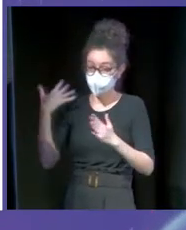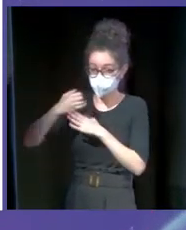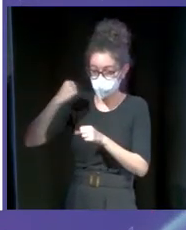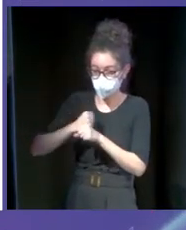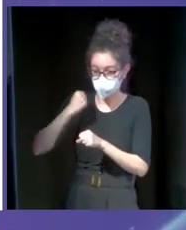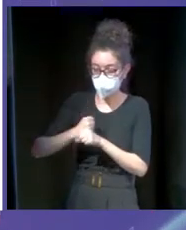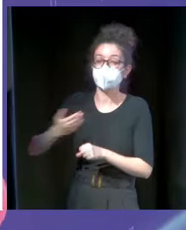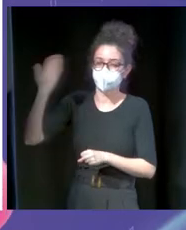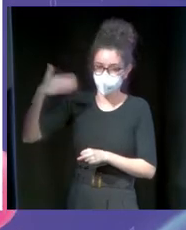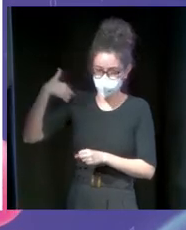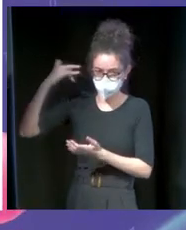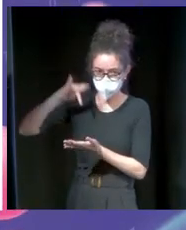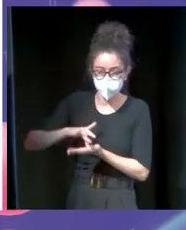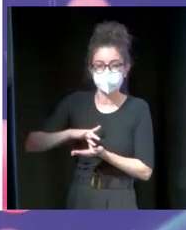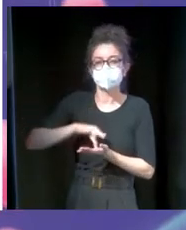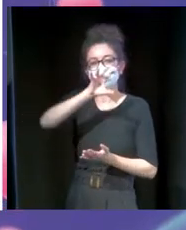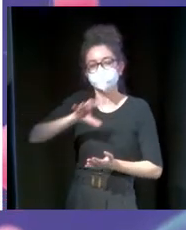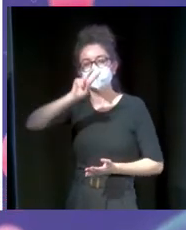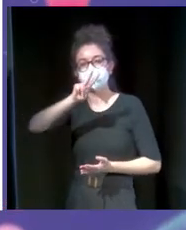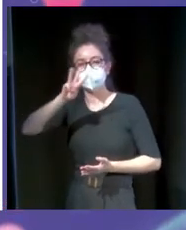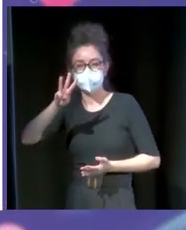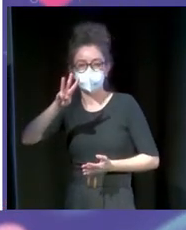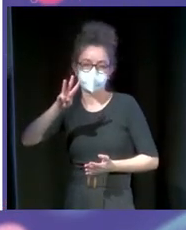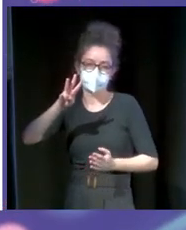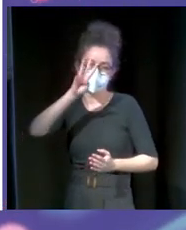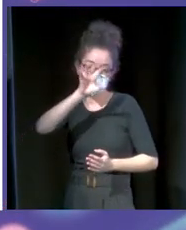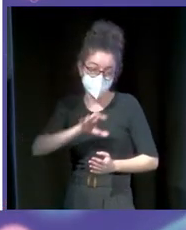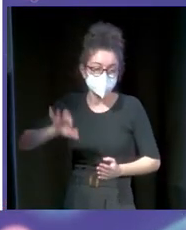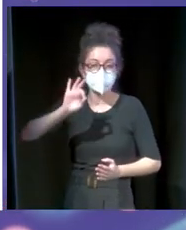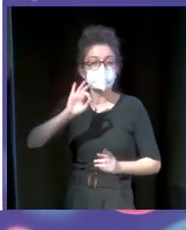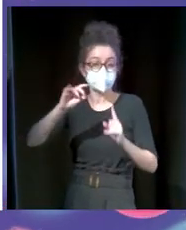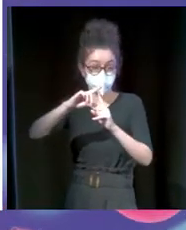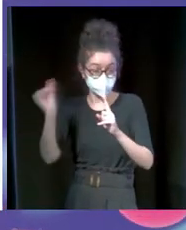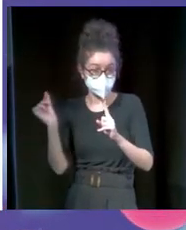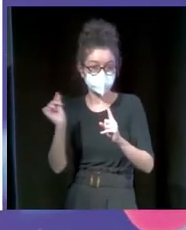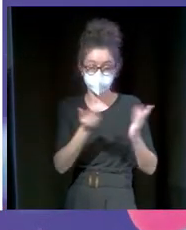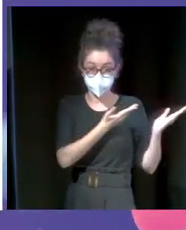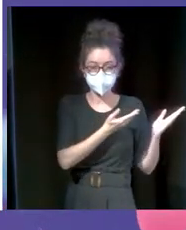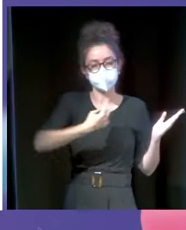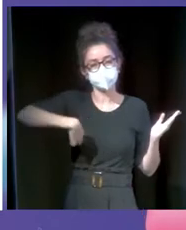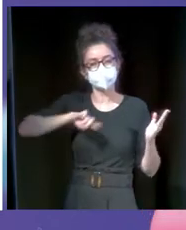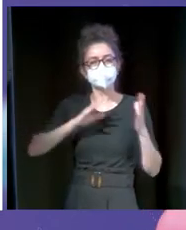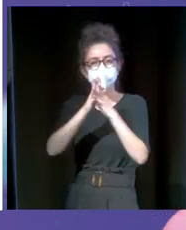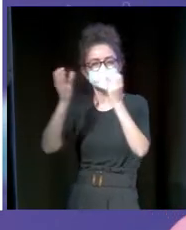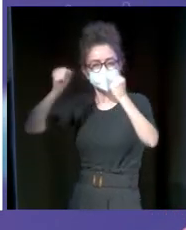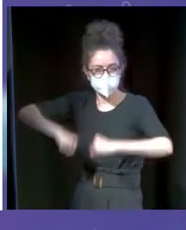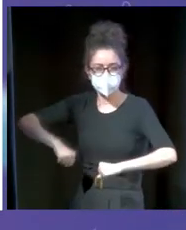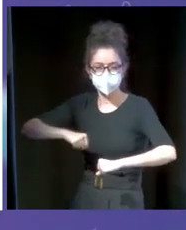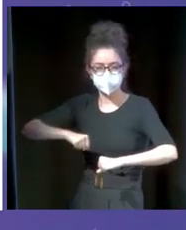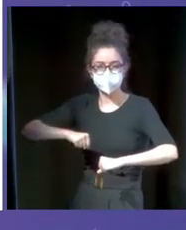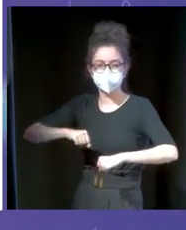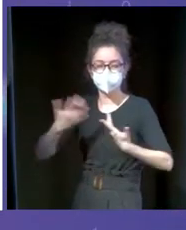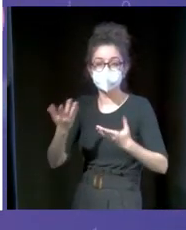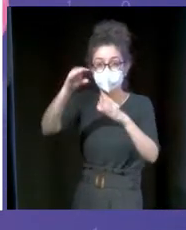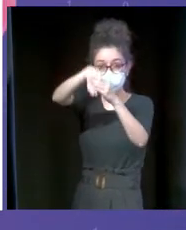multinacional en 23 países, o el propio Corte Inglés, pues lo que hicimos es, llegamos a acuerdo con ellos de tal forma que su contenido lo